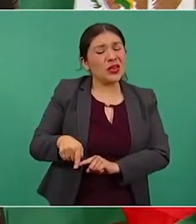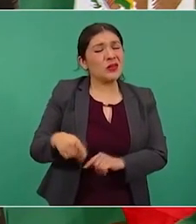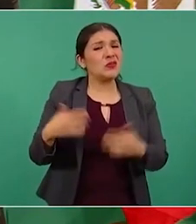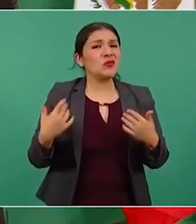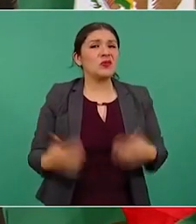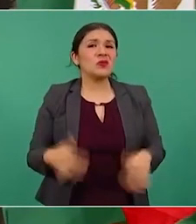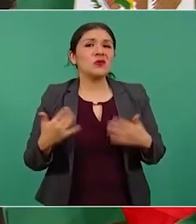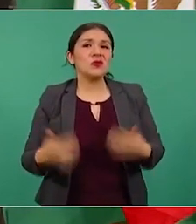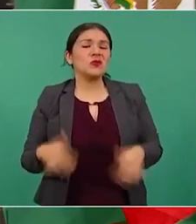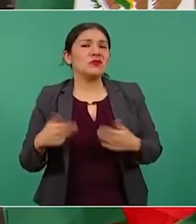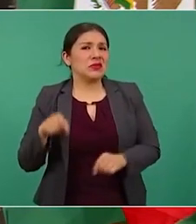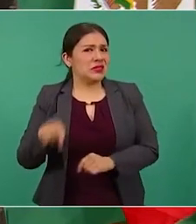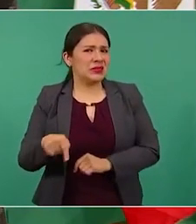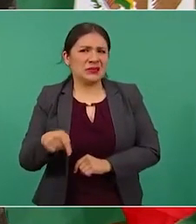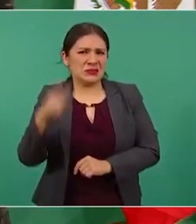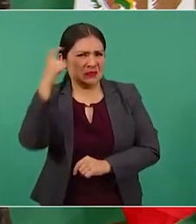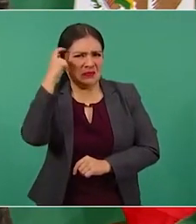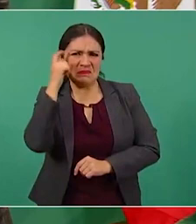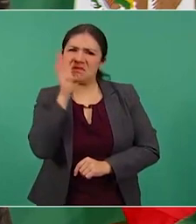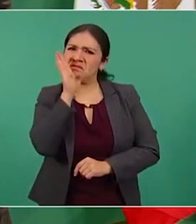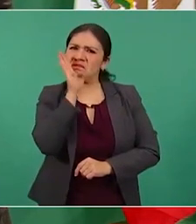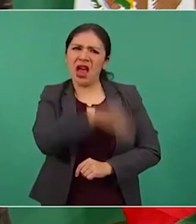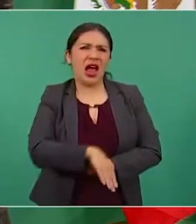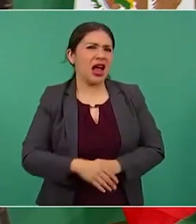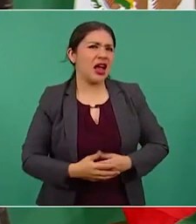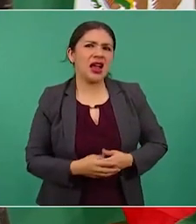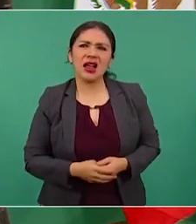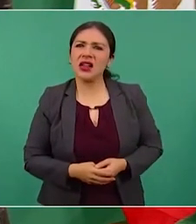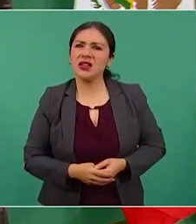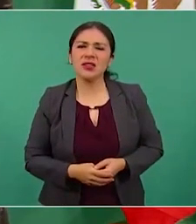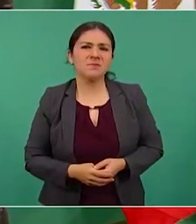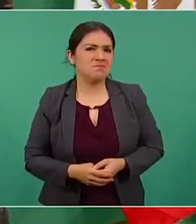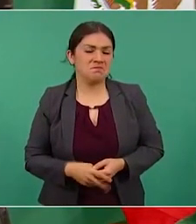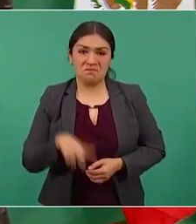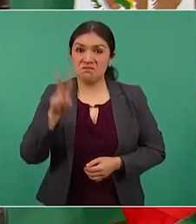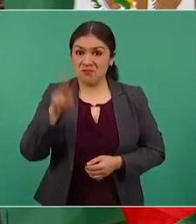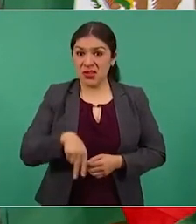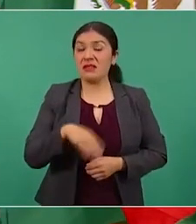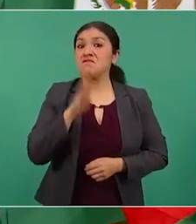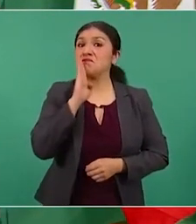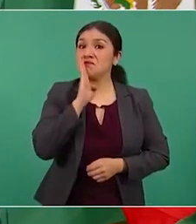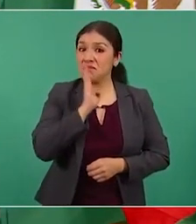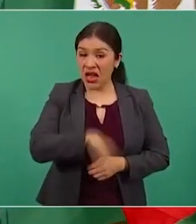está mal, está muy mal,